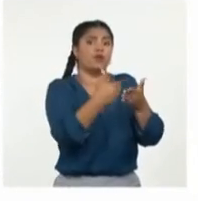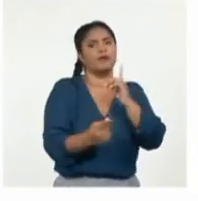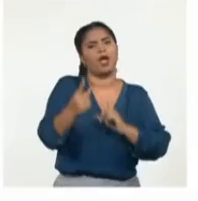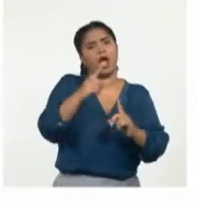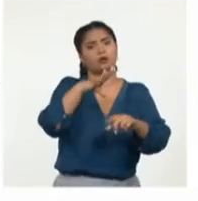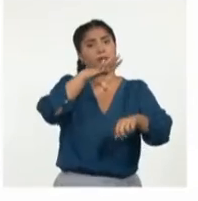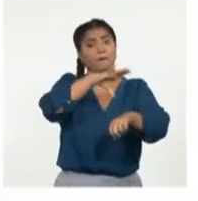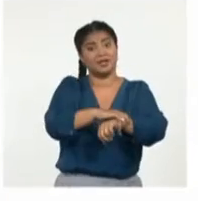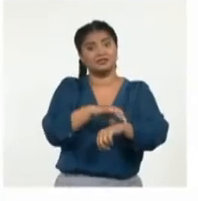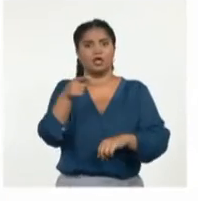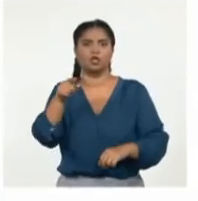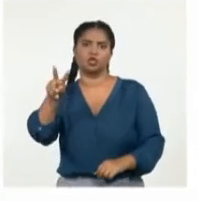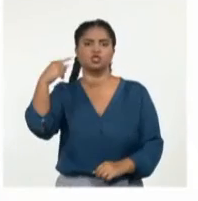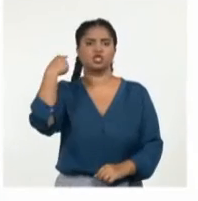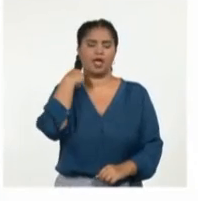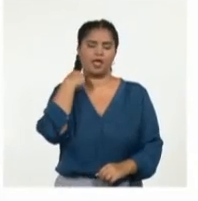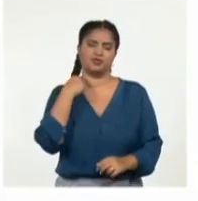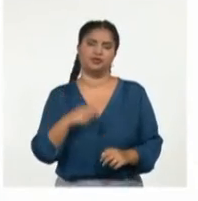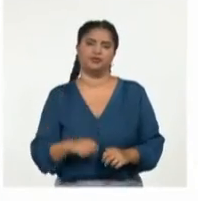a 12 años de prisión.